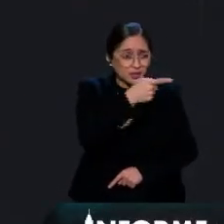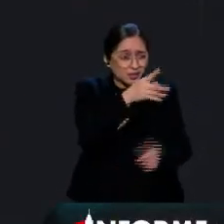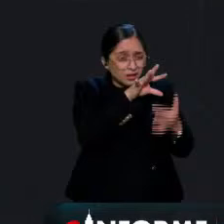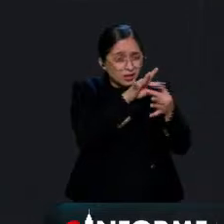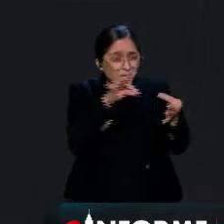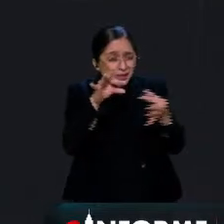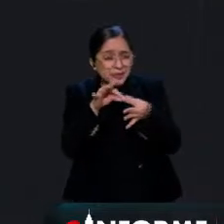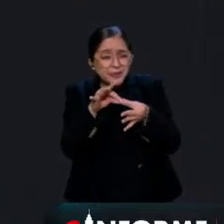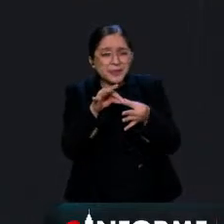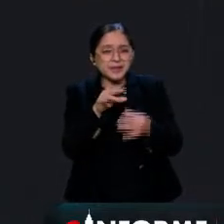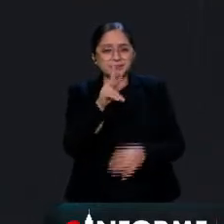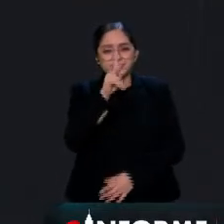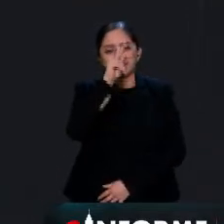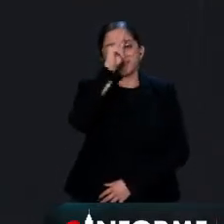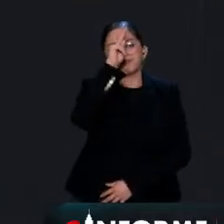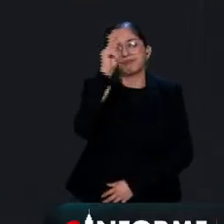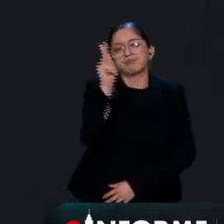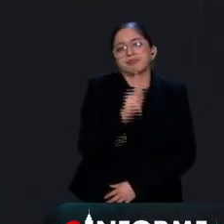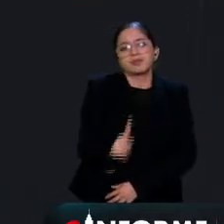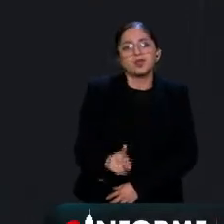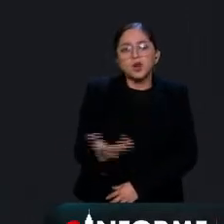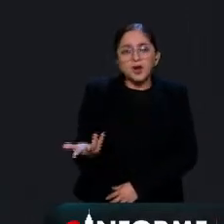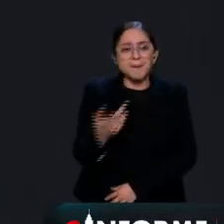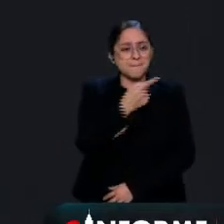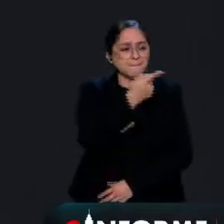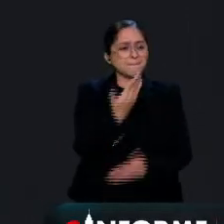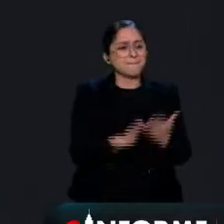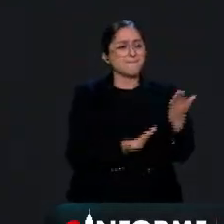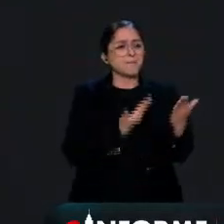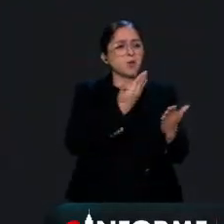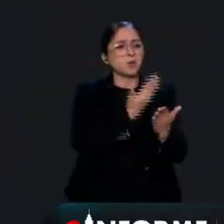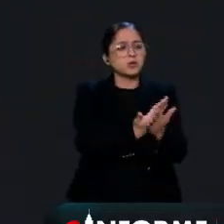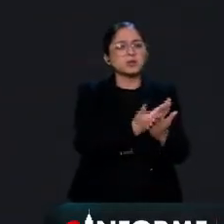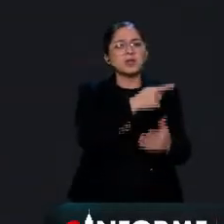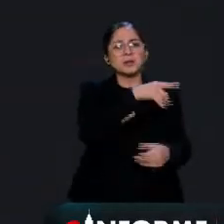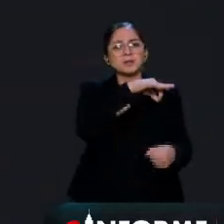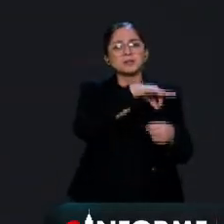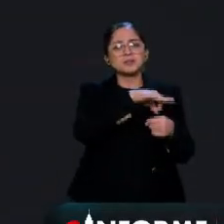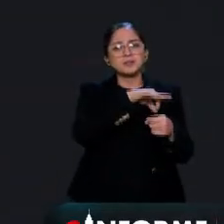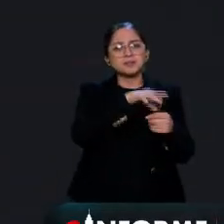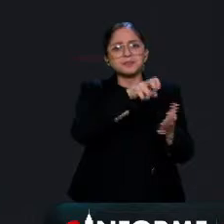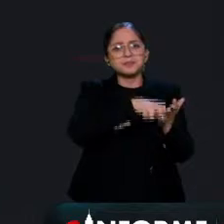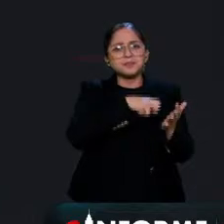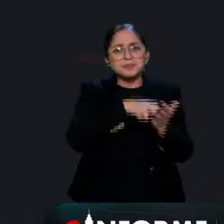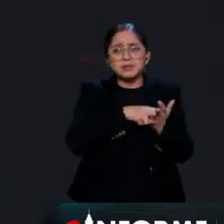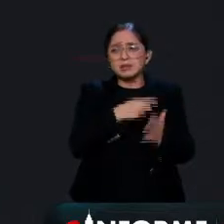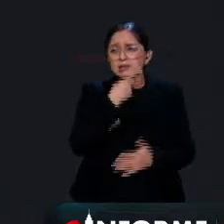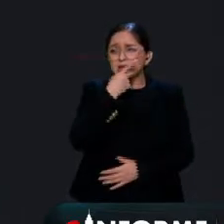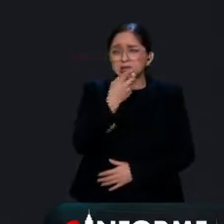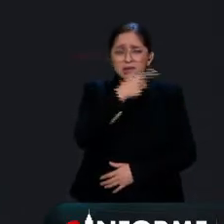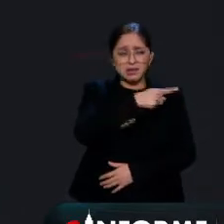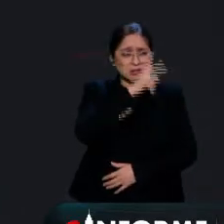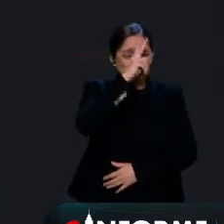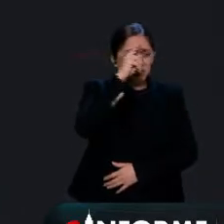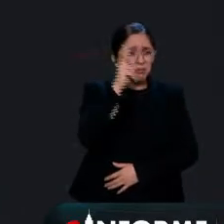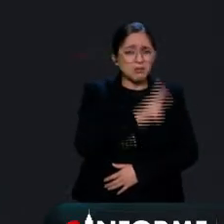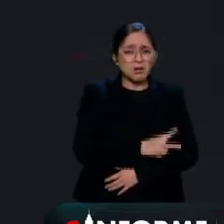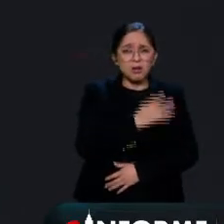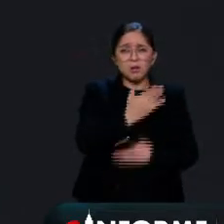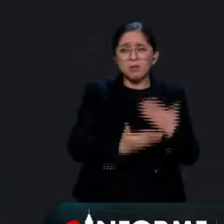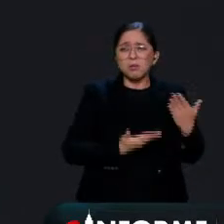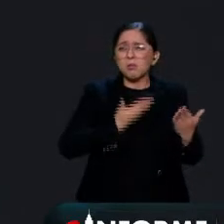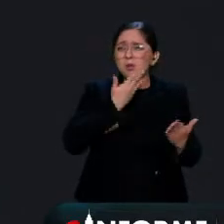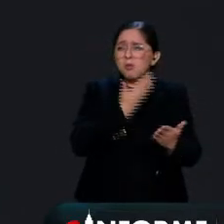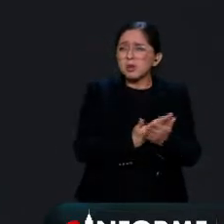que esta la propuesta de reforma electoral del titular del Ejecutivo Federal era la peor propuesta que él había escuchado en